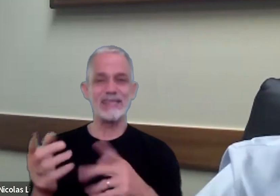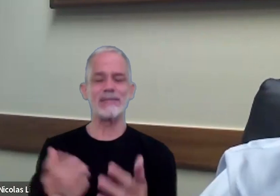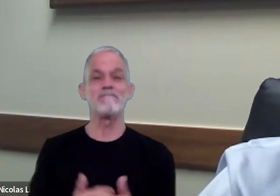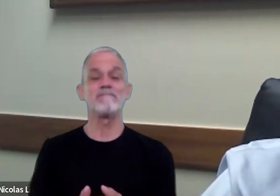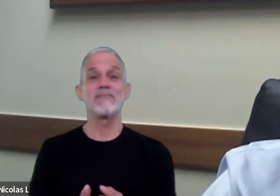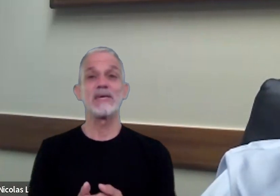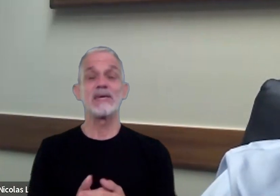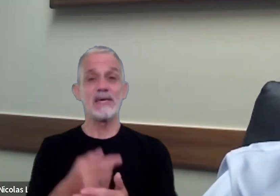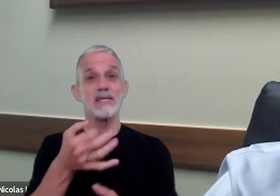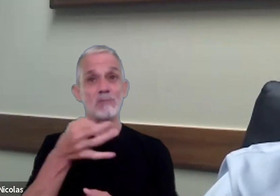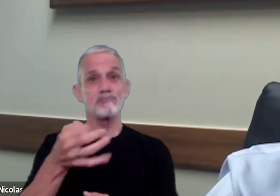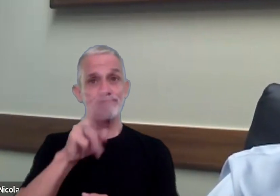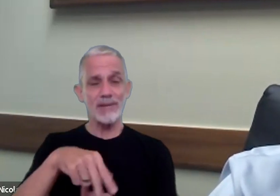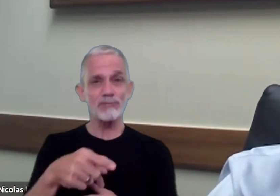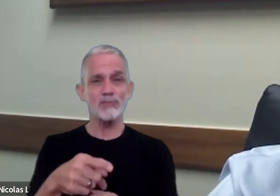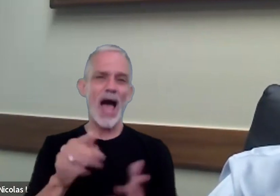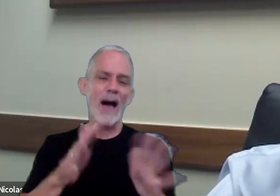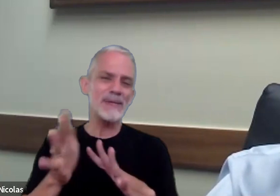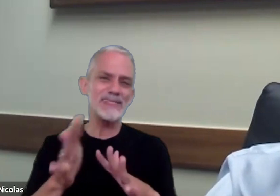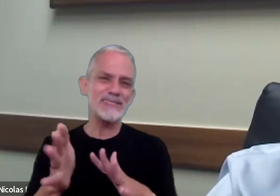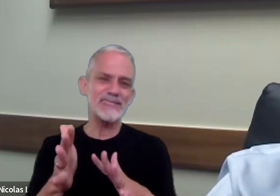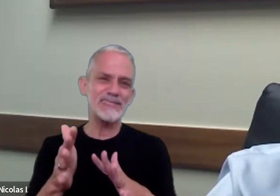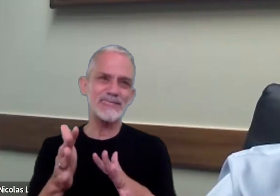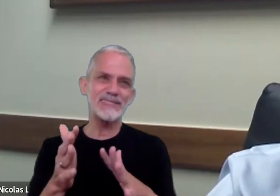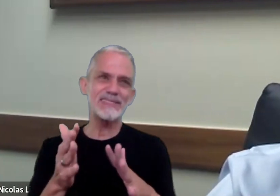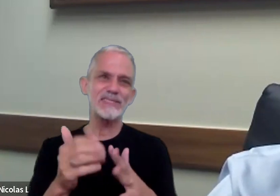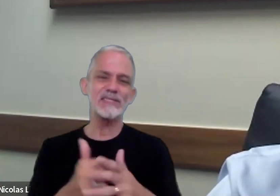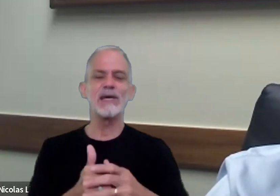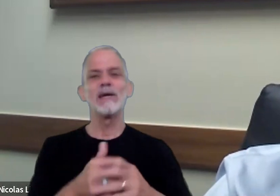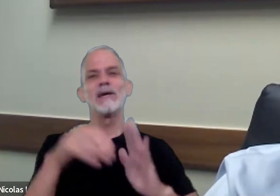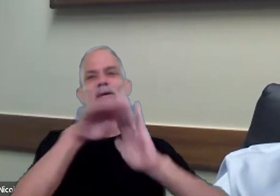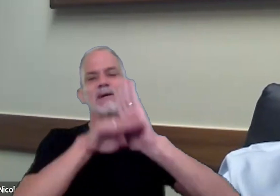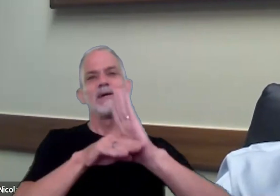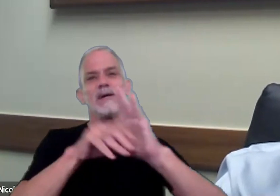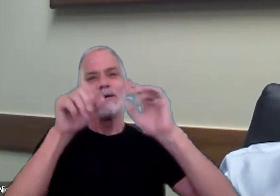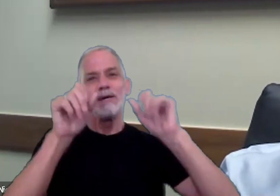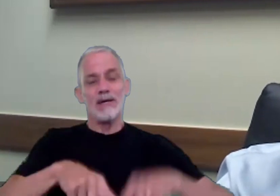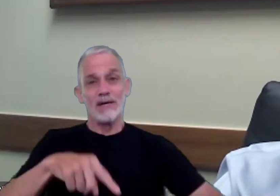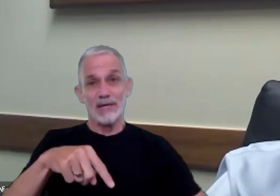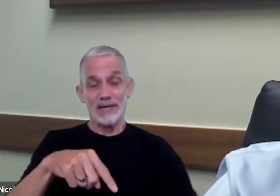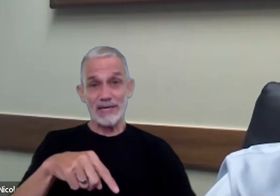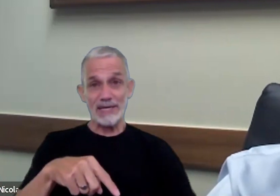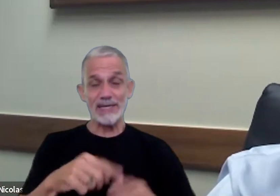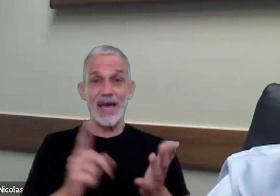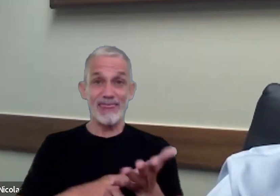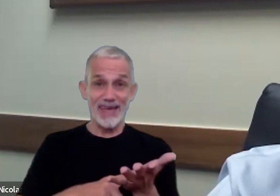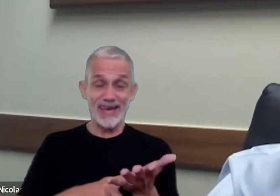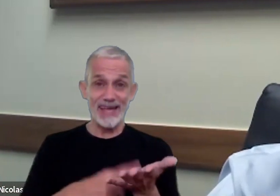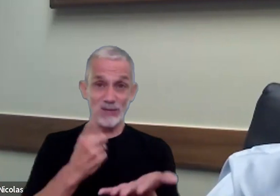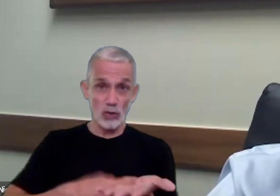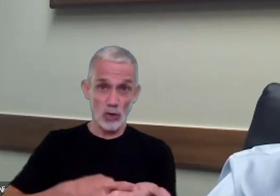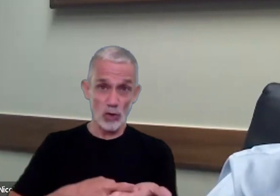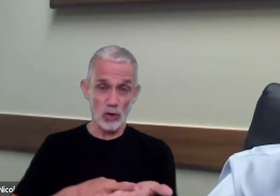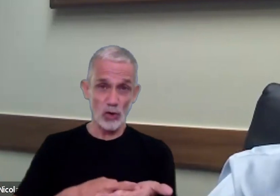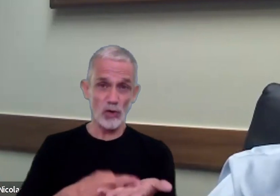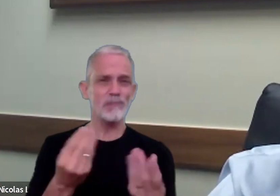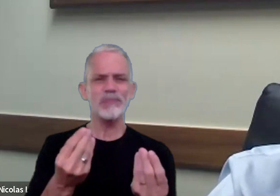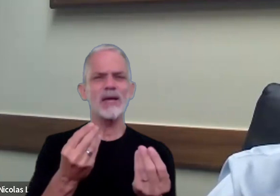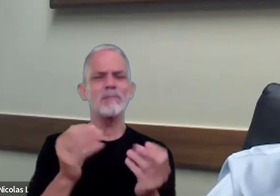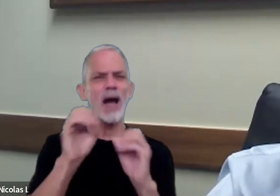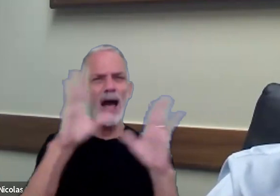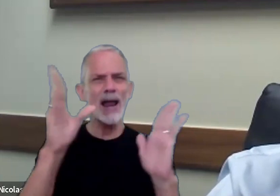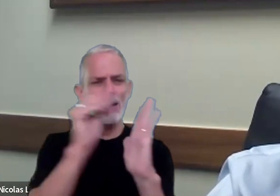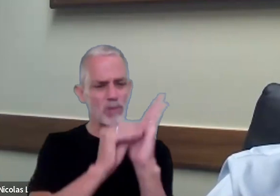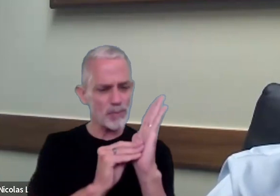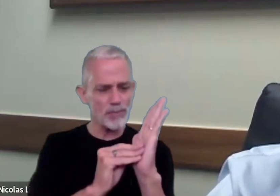es cierto que hay veces que se la norma local el decreto específicamente lo que especifica es